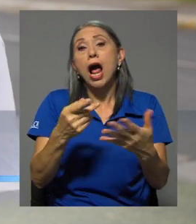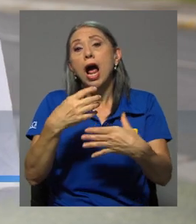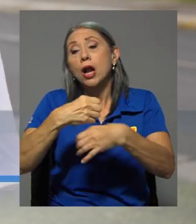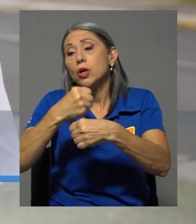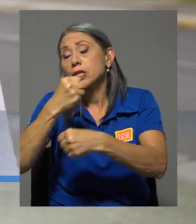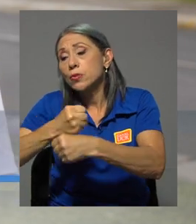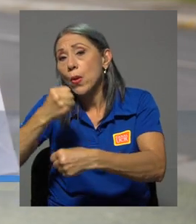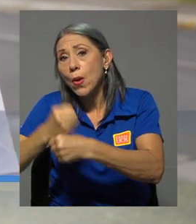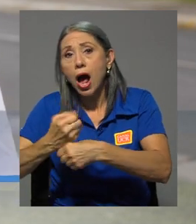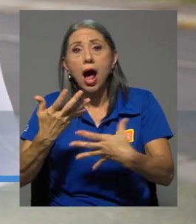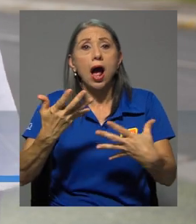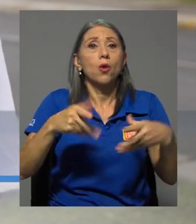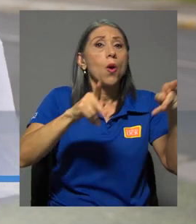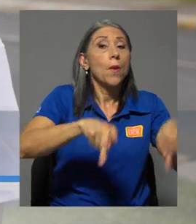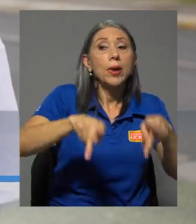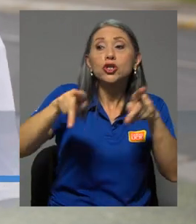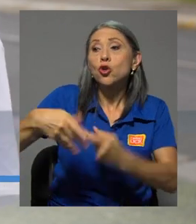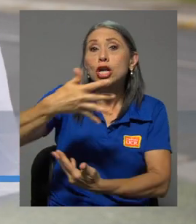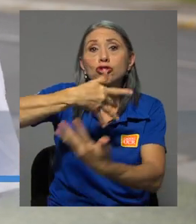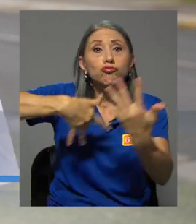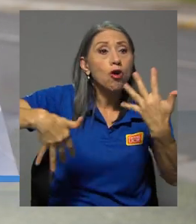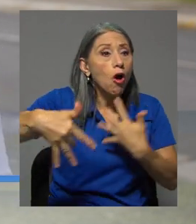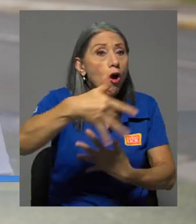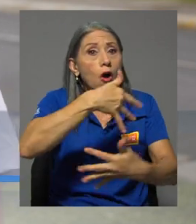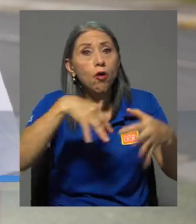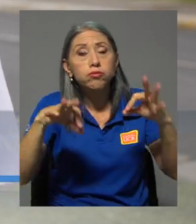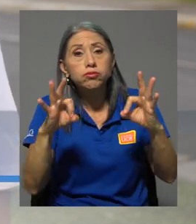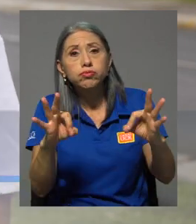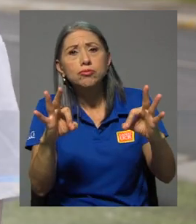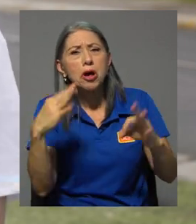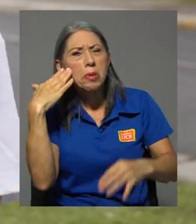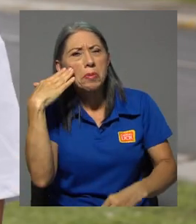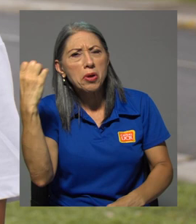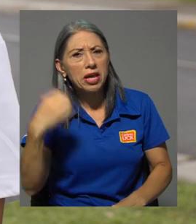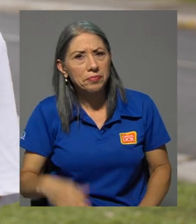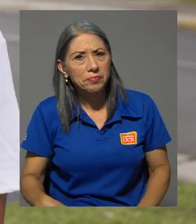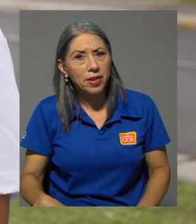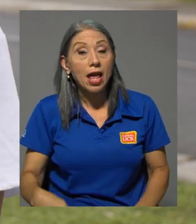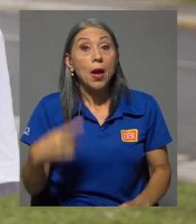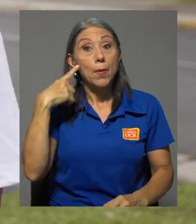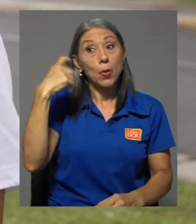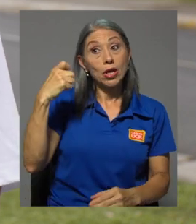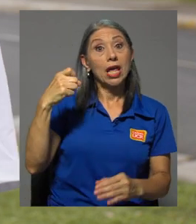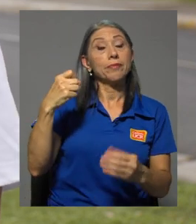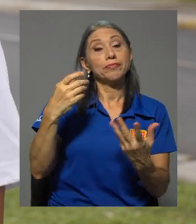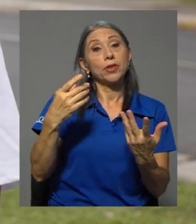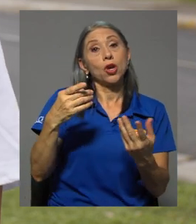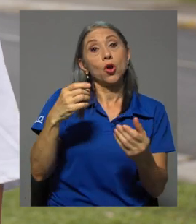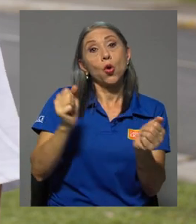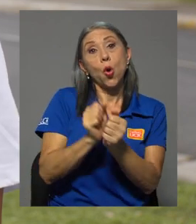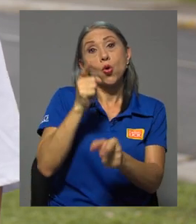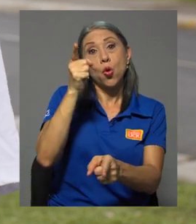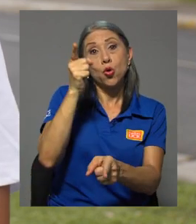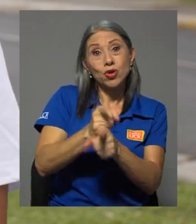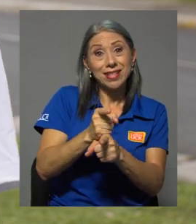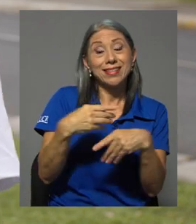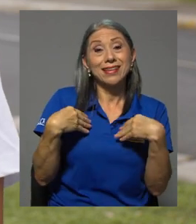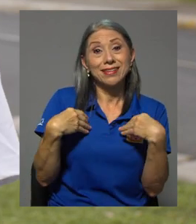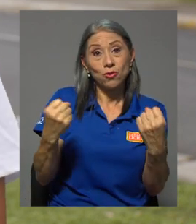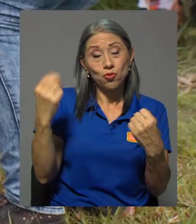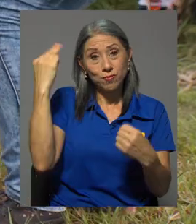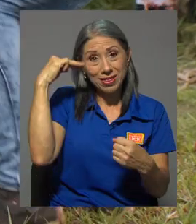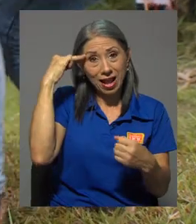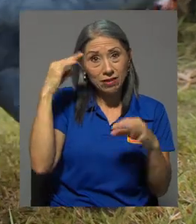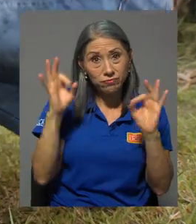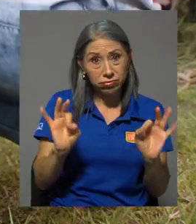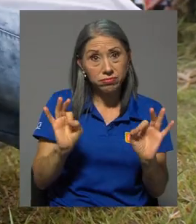de la sana convivencia de los seres y la ciudadanía ¿Por qué? Porque precisamente si con una correcta sana y lo que es una correcta salud mental